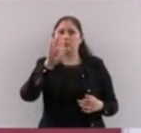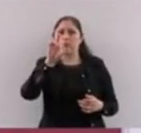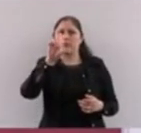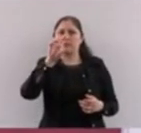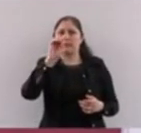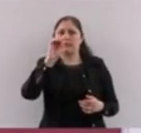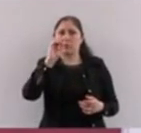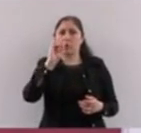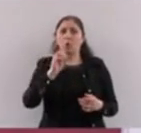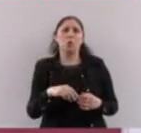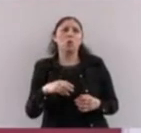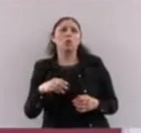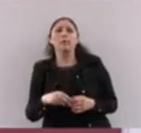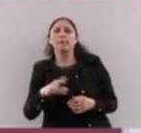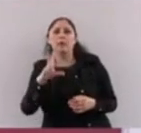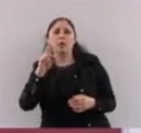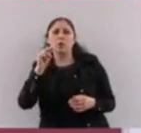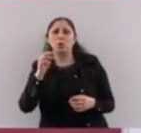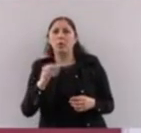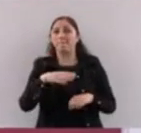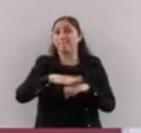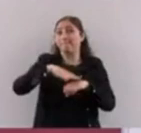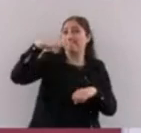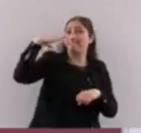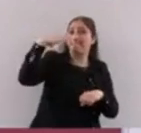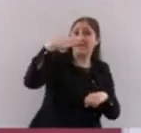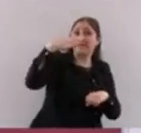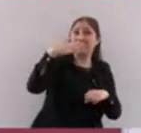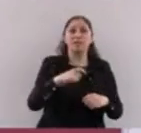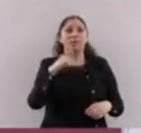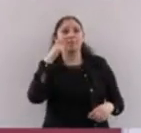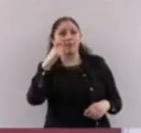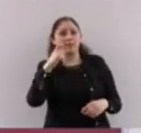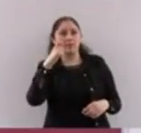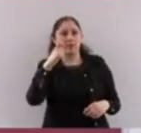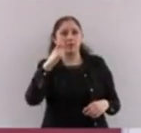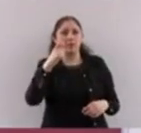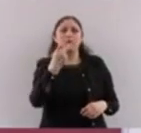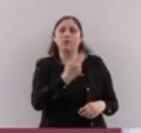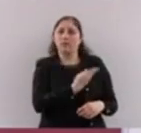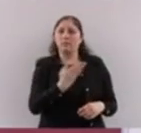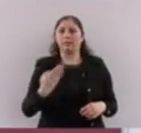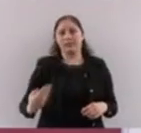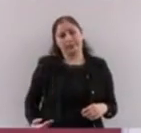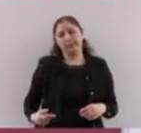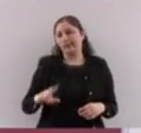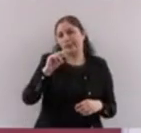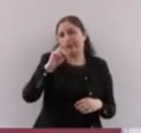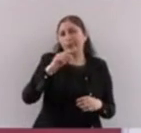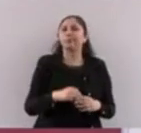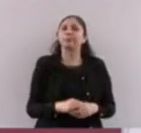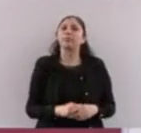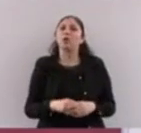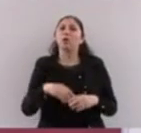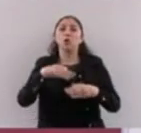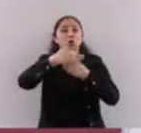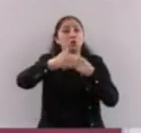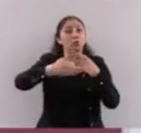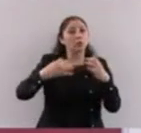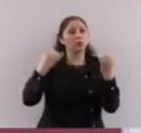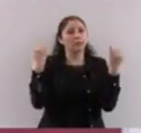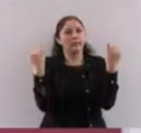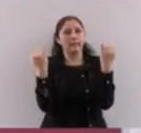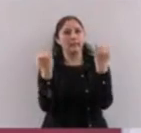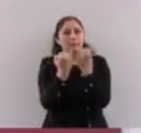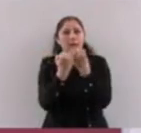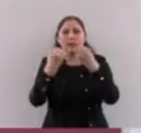Entonces, se puso a un tope que nadie puede ganar más que el presidente. Entre otras cosas, para que haya recursos, para que puedan